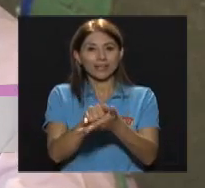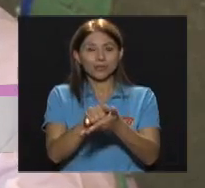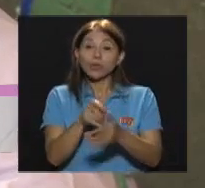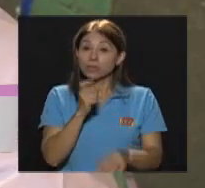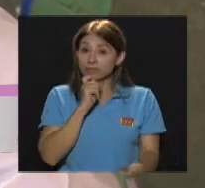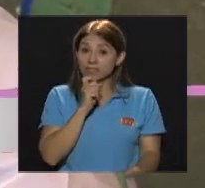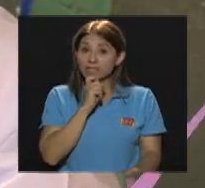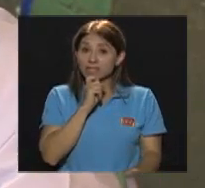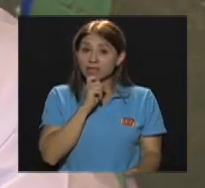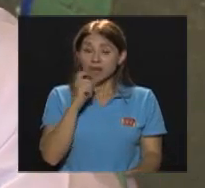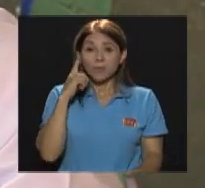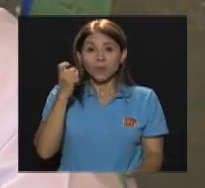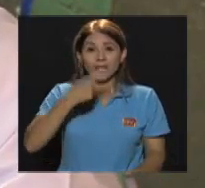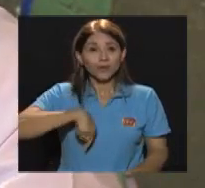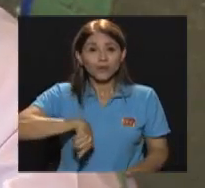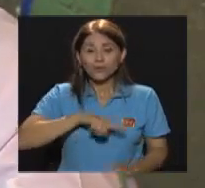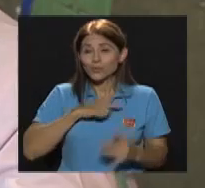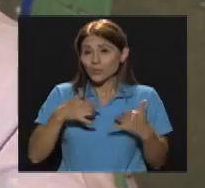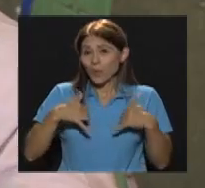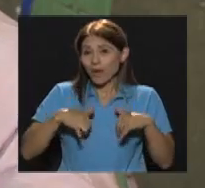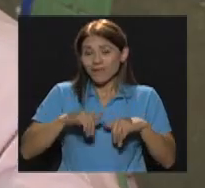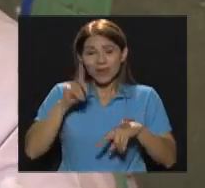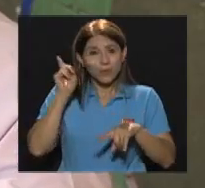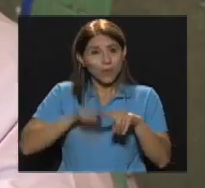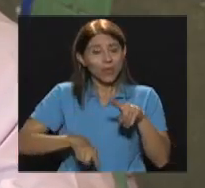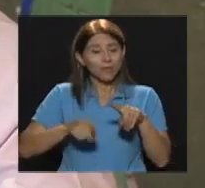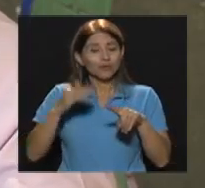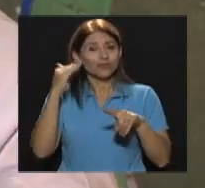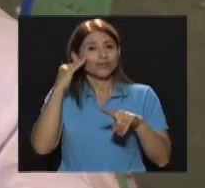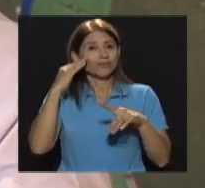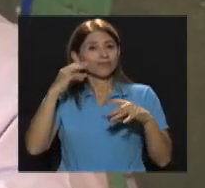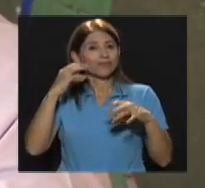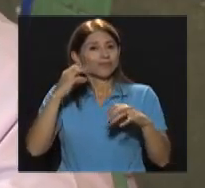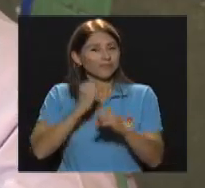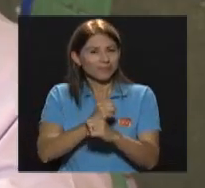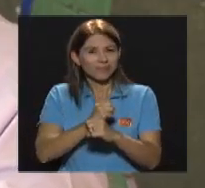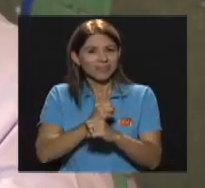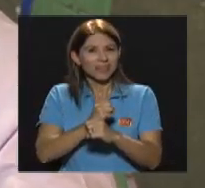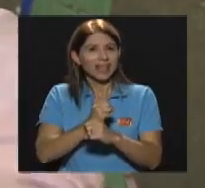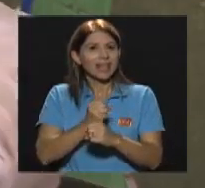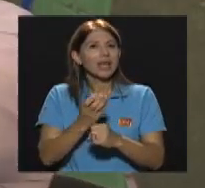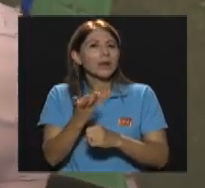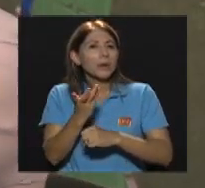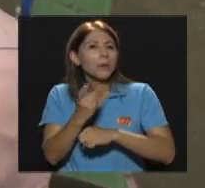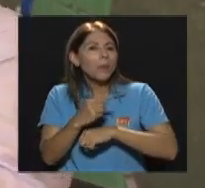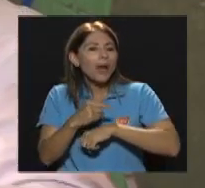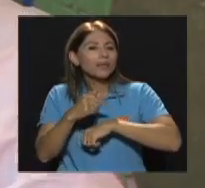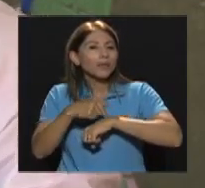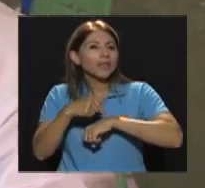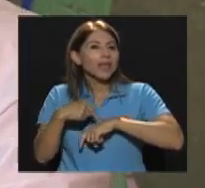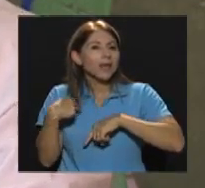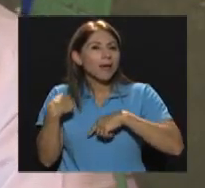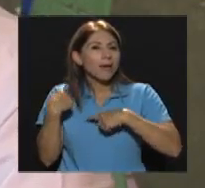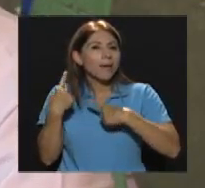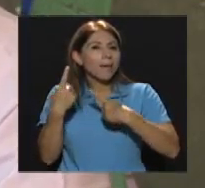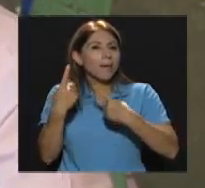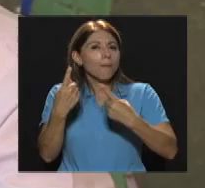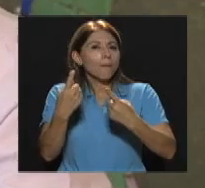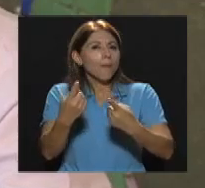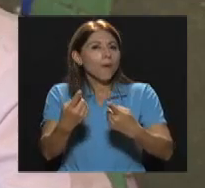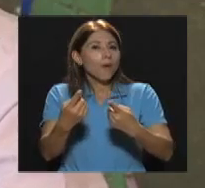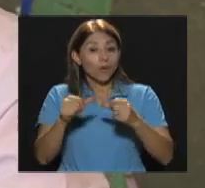poder Todavía Concluir Es que Tanto Tiempo Después Esas conductas Se van a mantener A lo largo De años Pero Pero